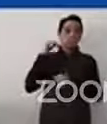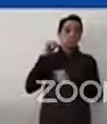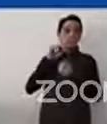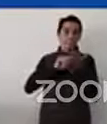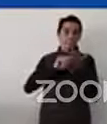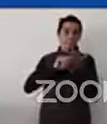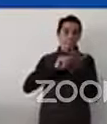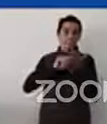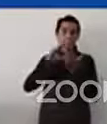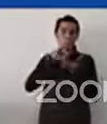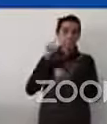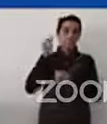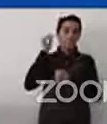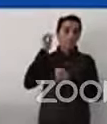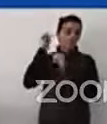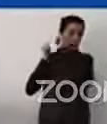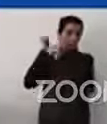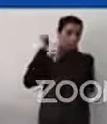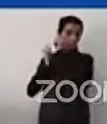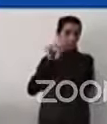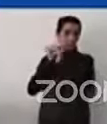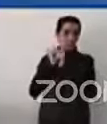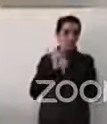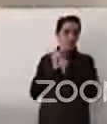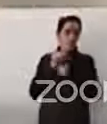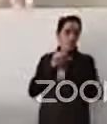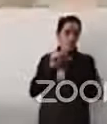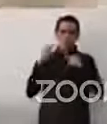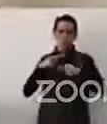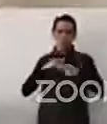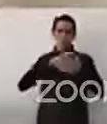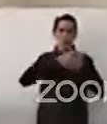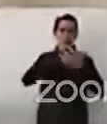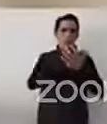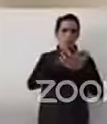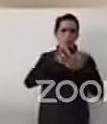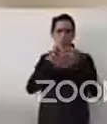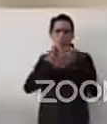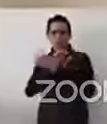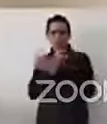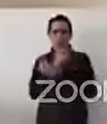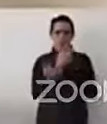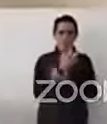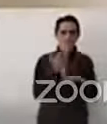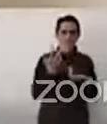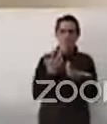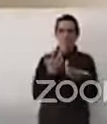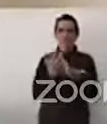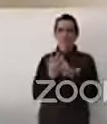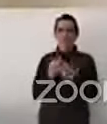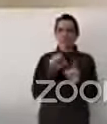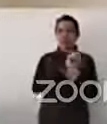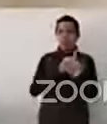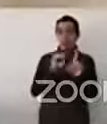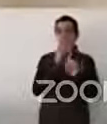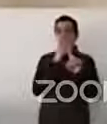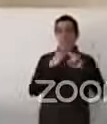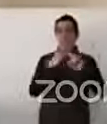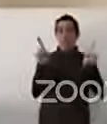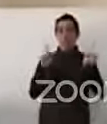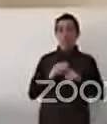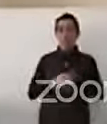discriminación, de racismo, de colonialismo. Entonces son condiciones totalmente diferentes cuando hablamos de